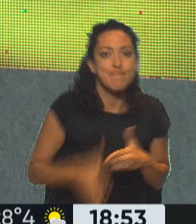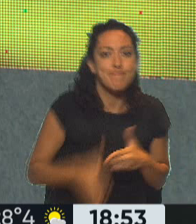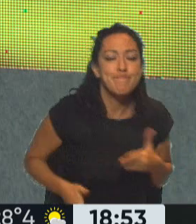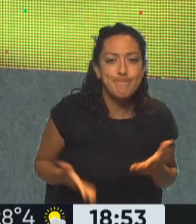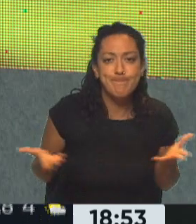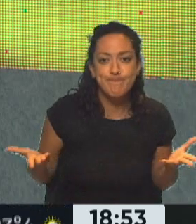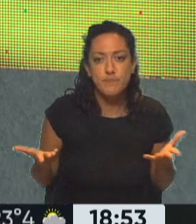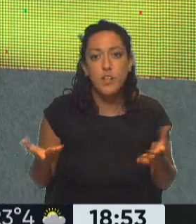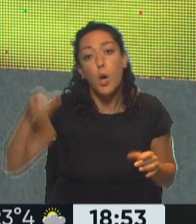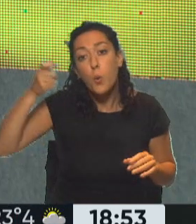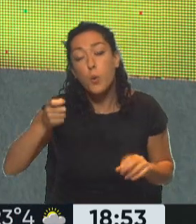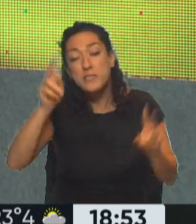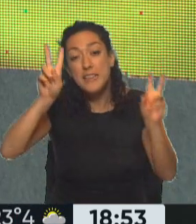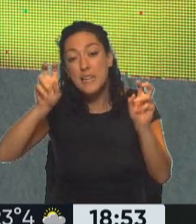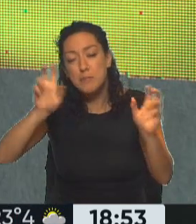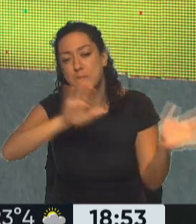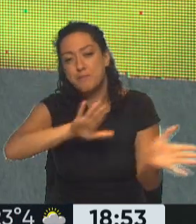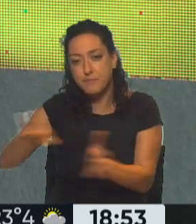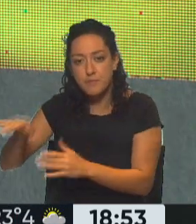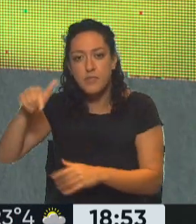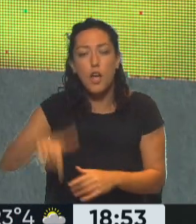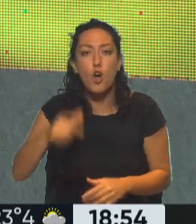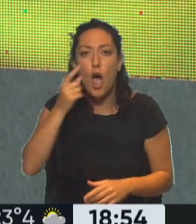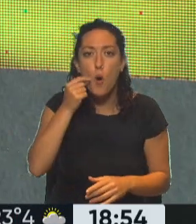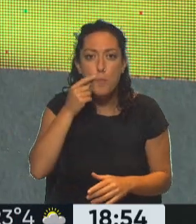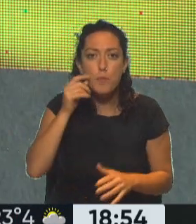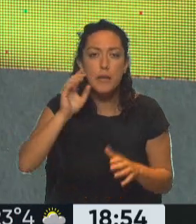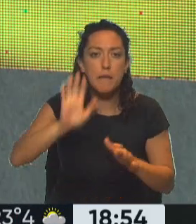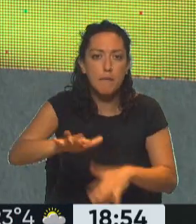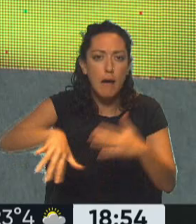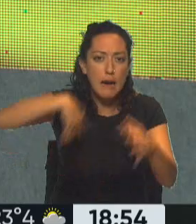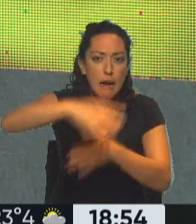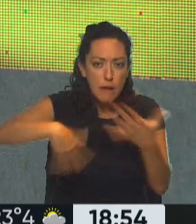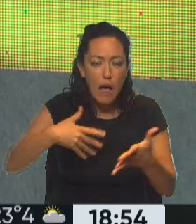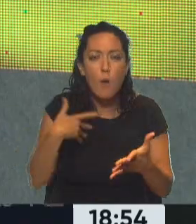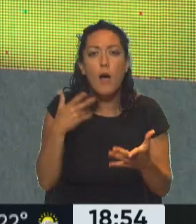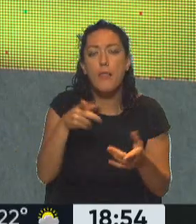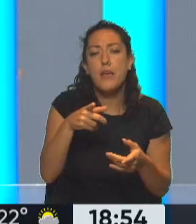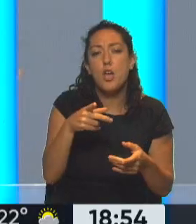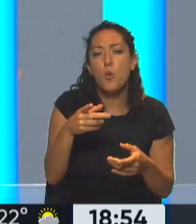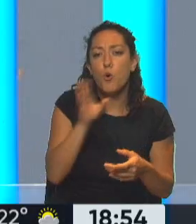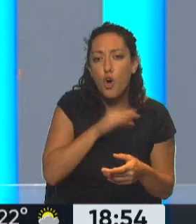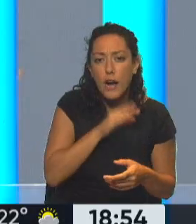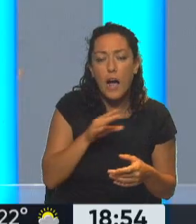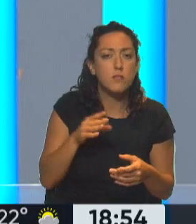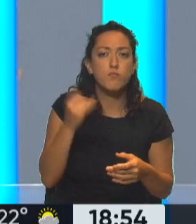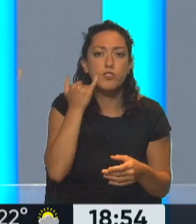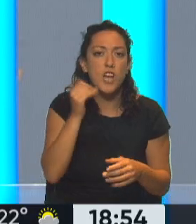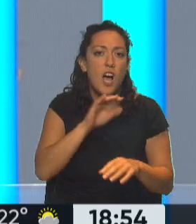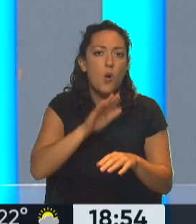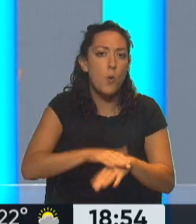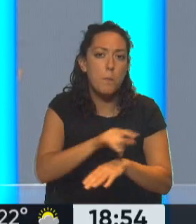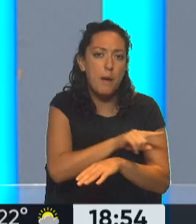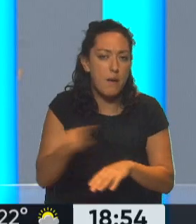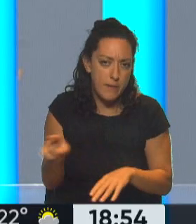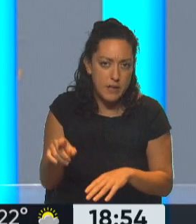Hablamos a los judiciales y en este caso para hablar de barrabrabas de Boca que fueron asueltos. ¿De qué causa, Néstor? En 2015 se disputó en la